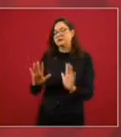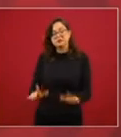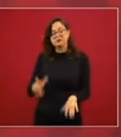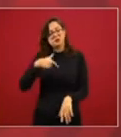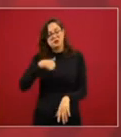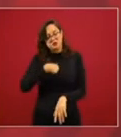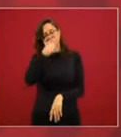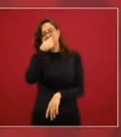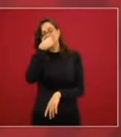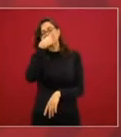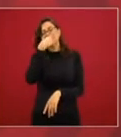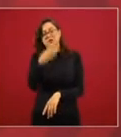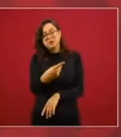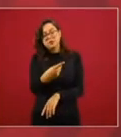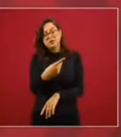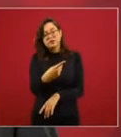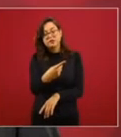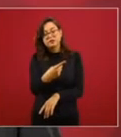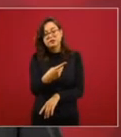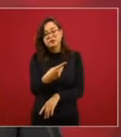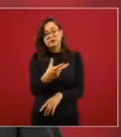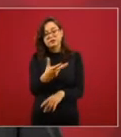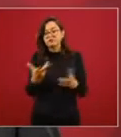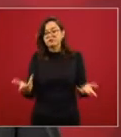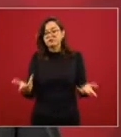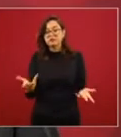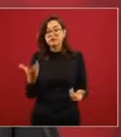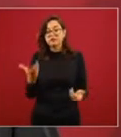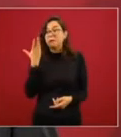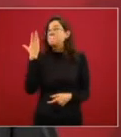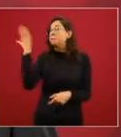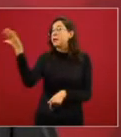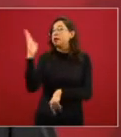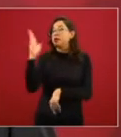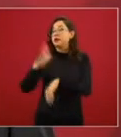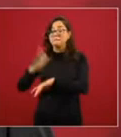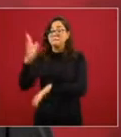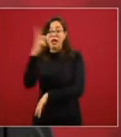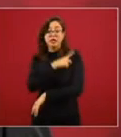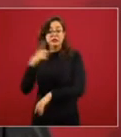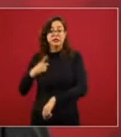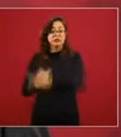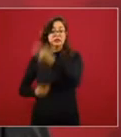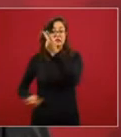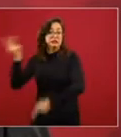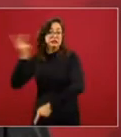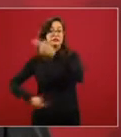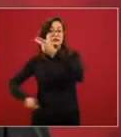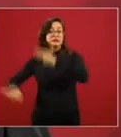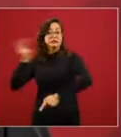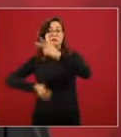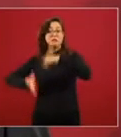íbamos nosotros a contratar más deuda no vamos a seguir endeudando al país